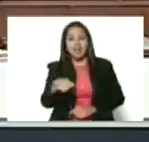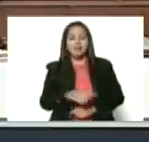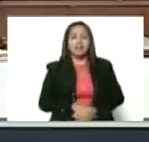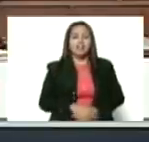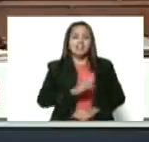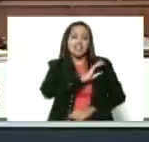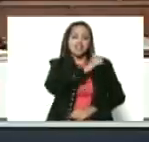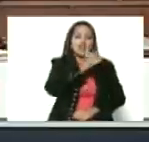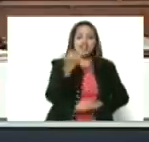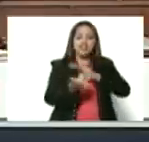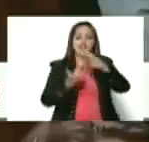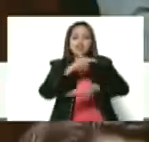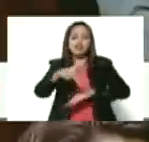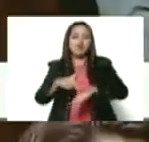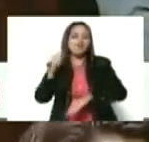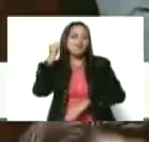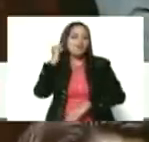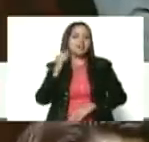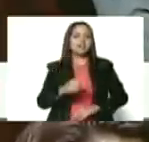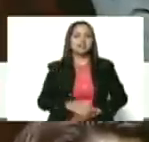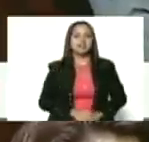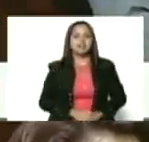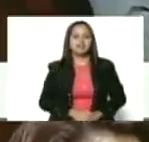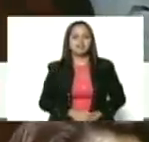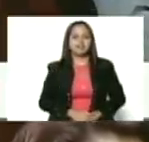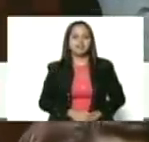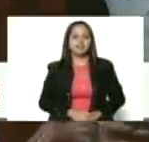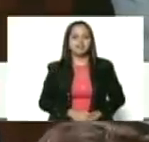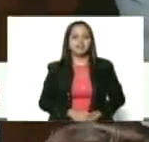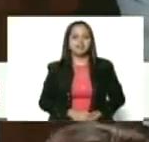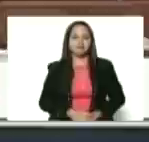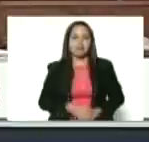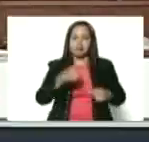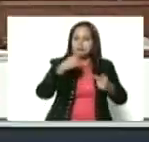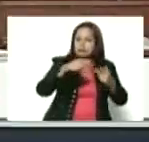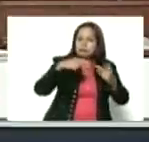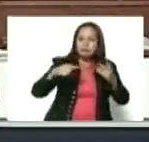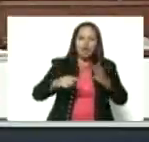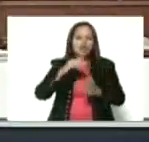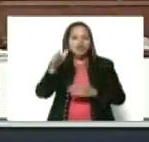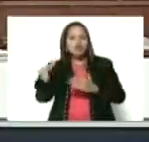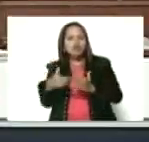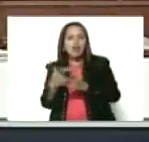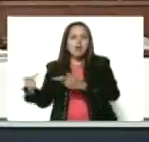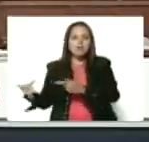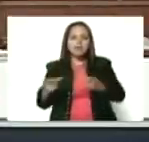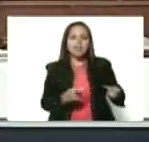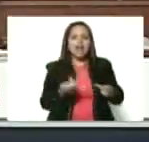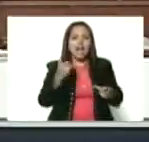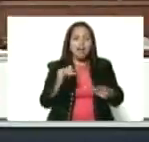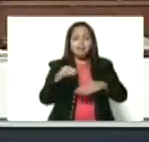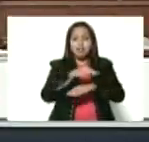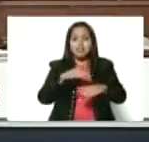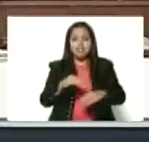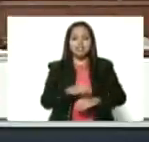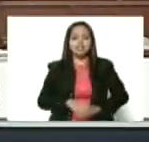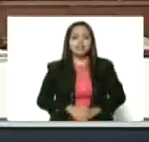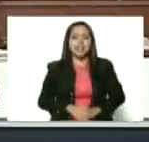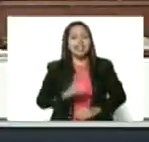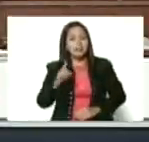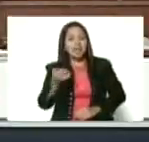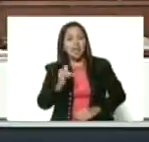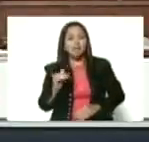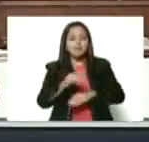Nacional de la Mujer y Namujer. Bueno, y todas las invitadas. También están los ministros feministas, Aristóbulo